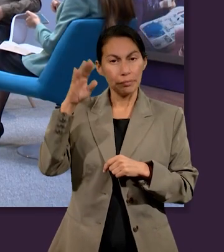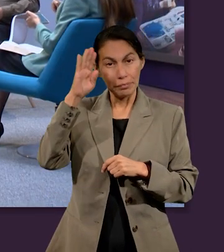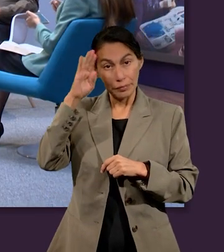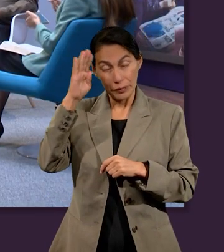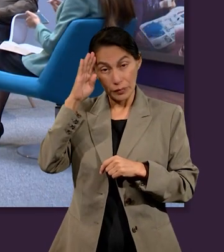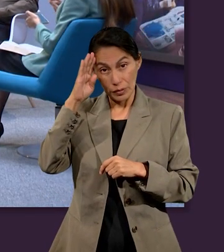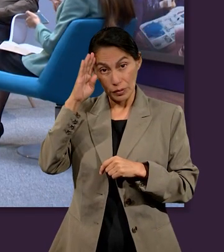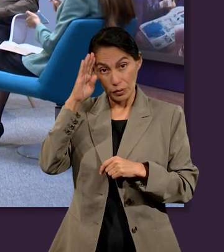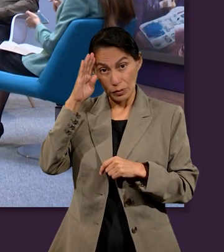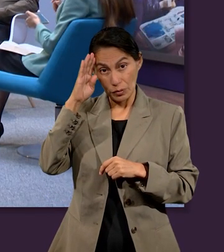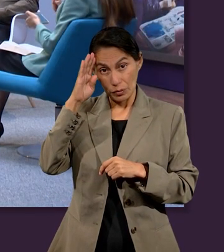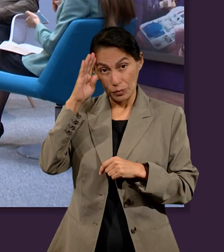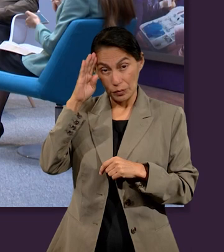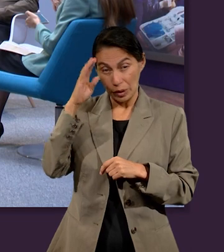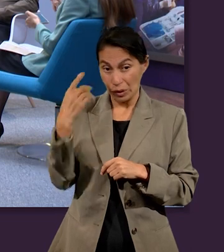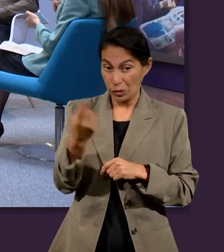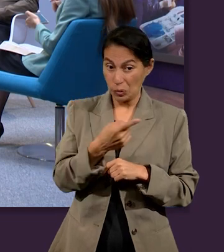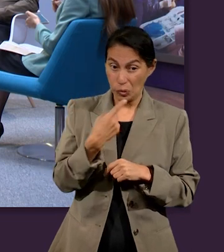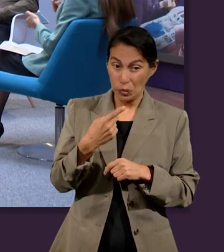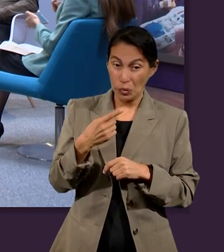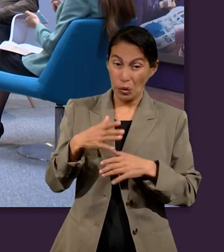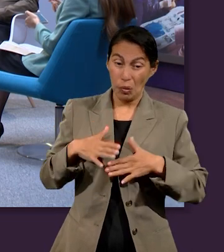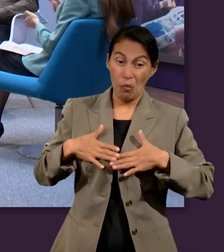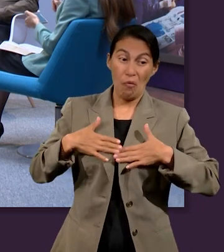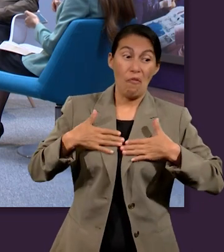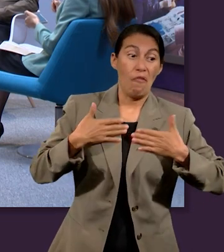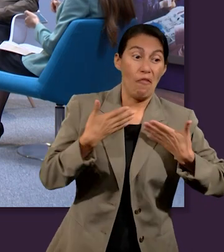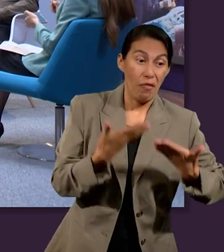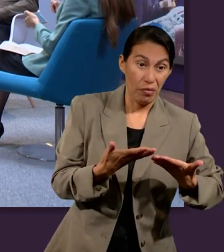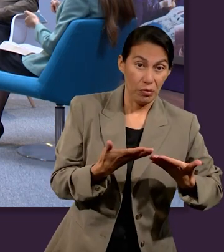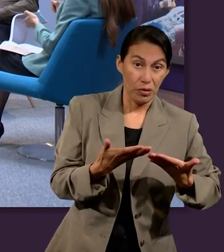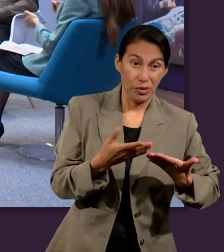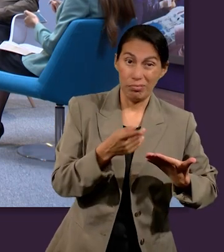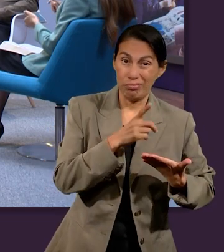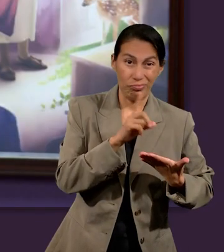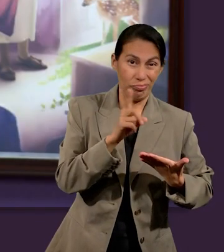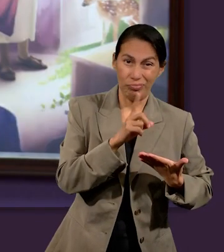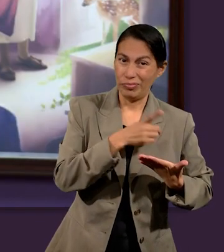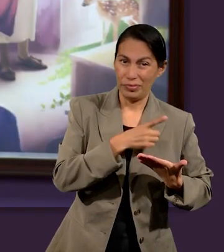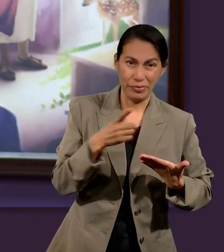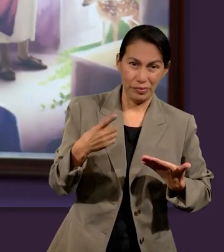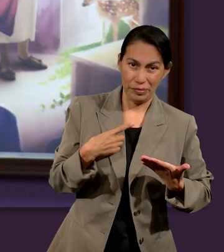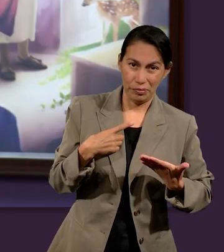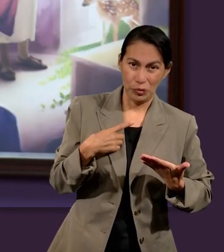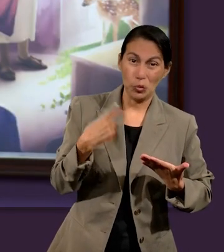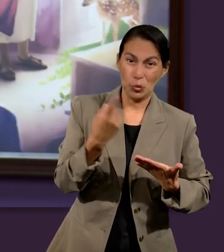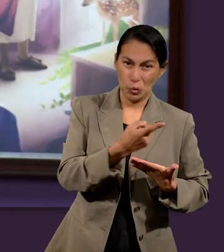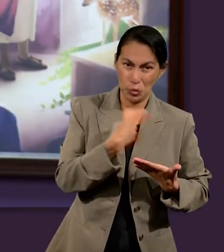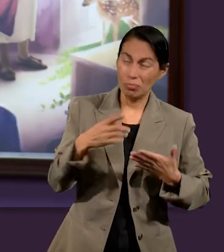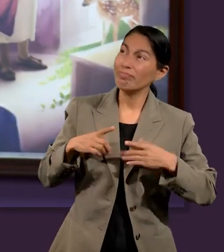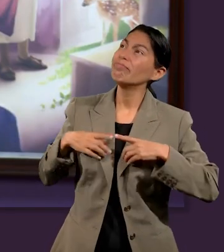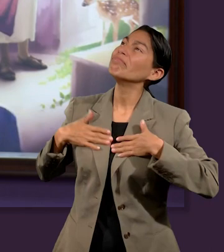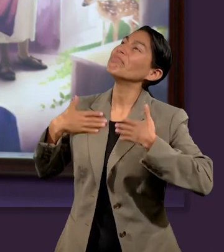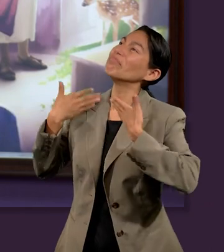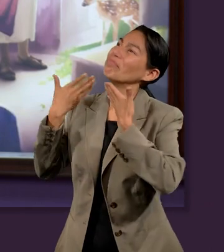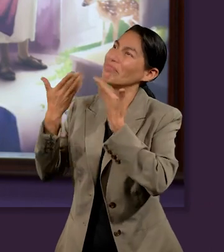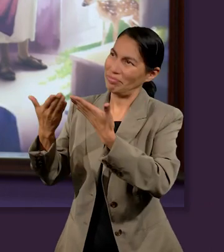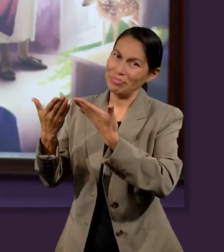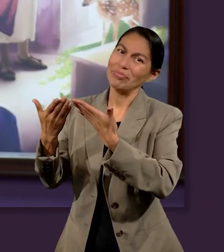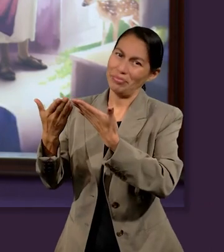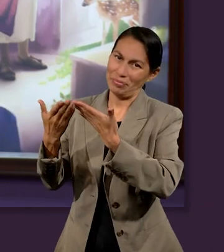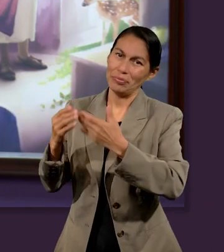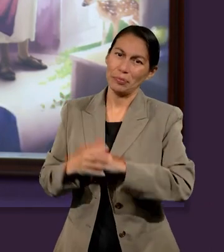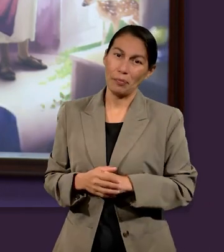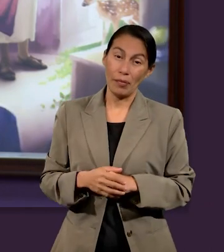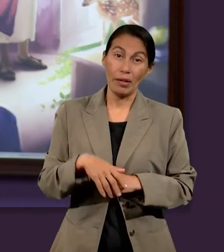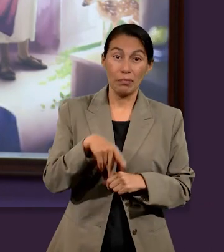porque nos hace confiar en cosas que no deberíamos confiar. El gran peligro está aquí,